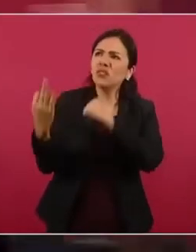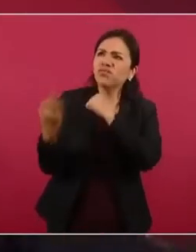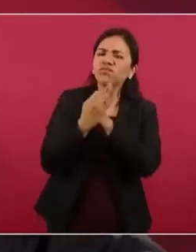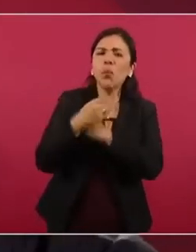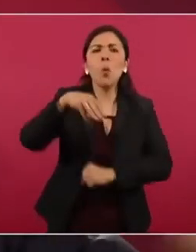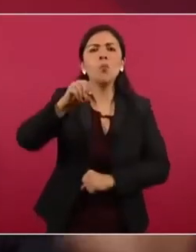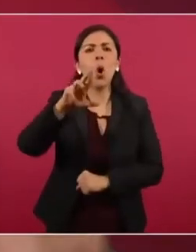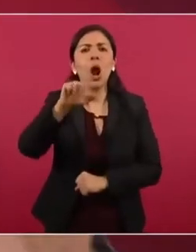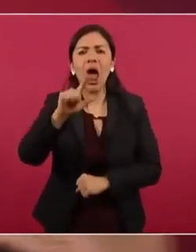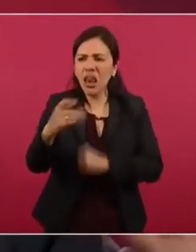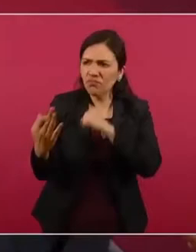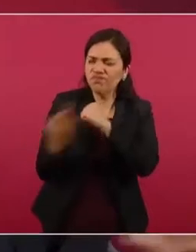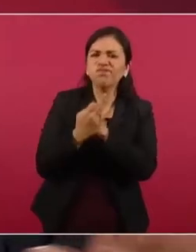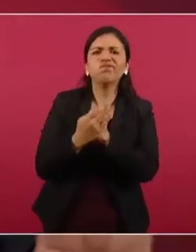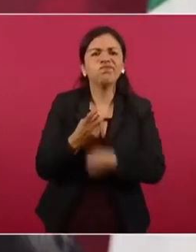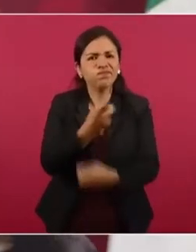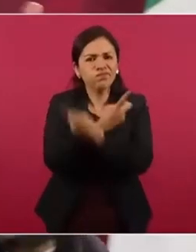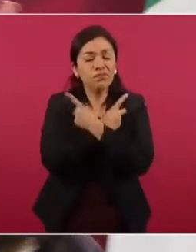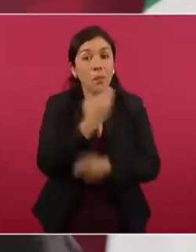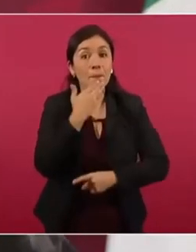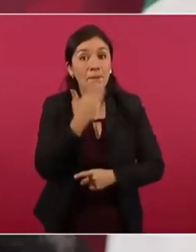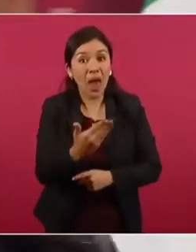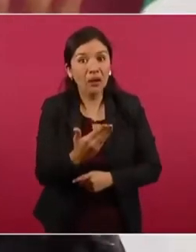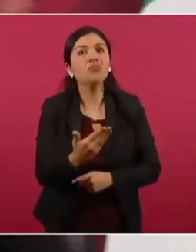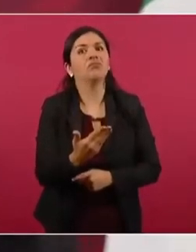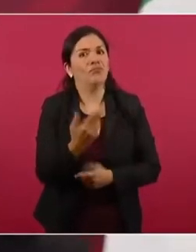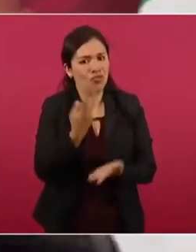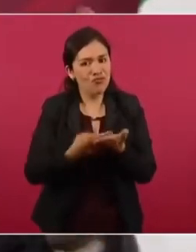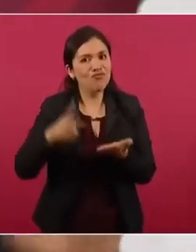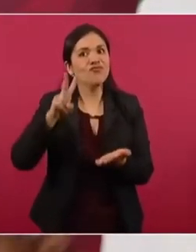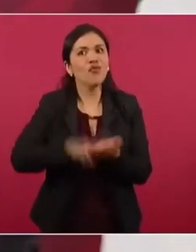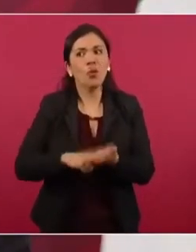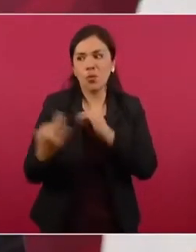un escudo